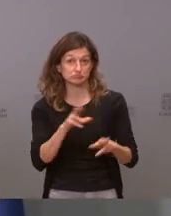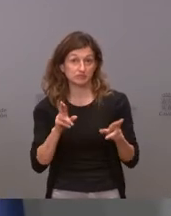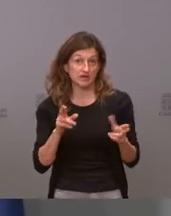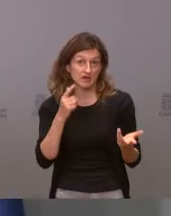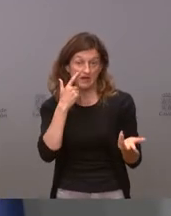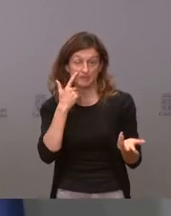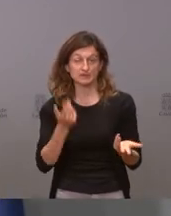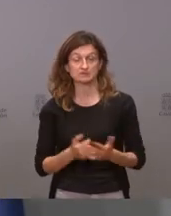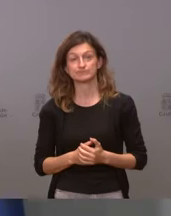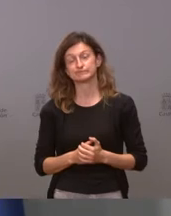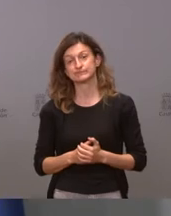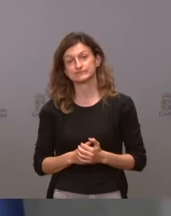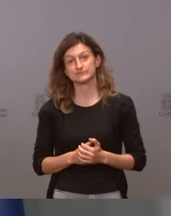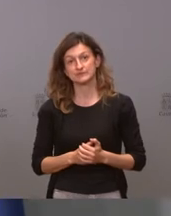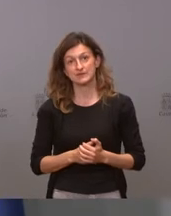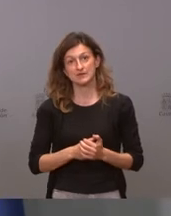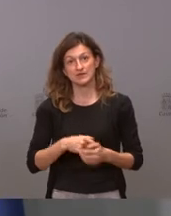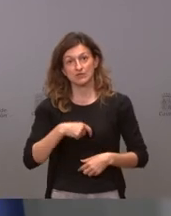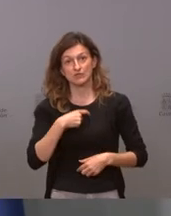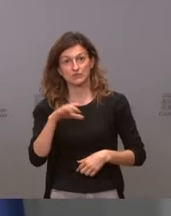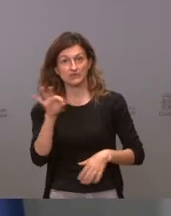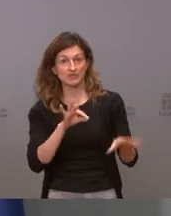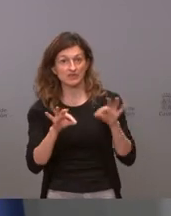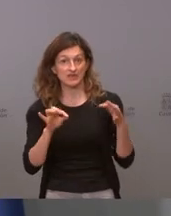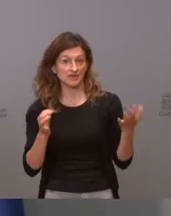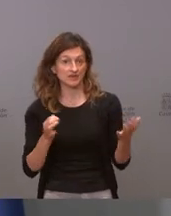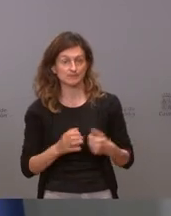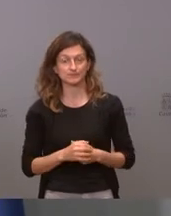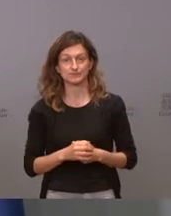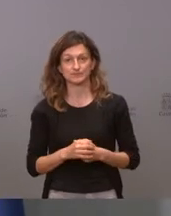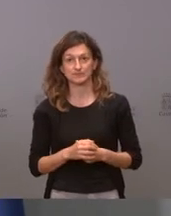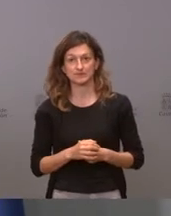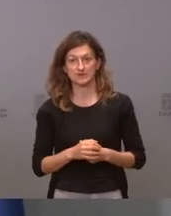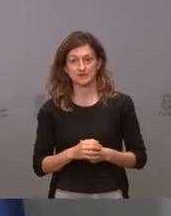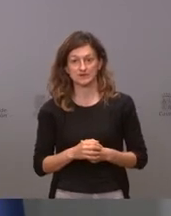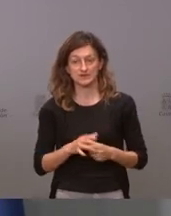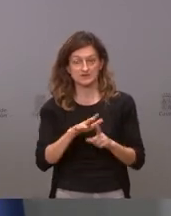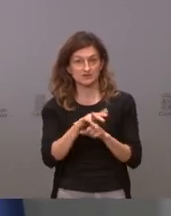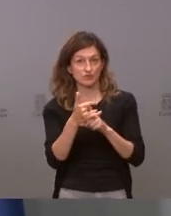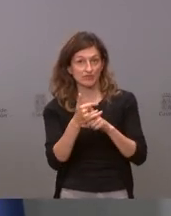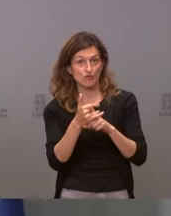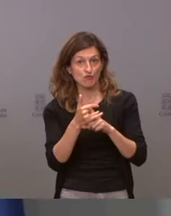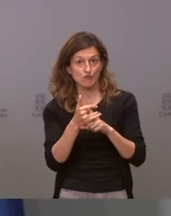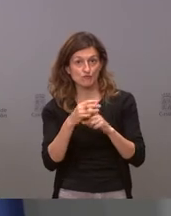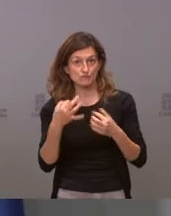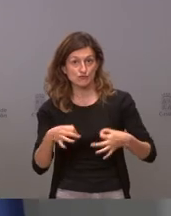a ver qué es lo que ellos decidan pero no se puede decir que uno puede decidir en una situación excepcional sin definir